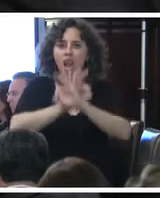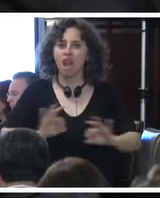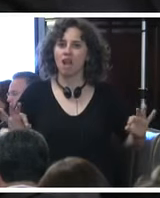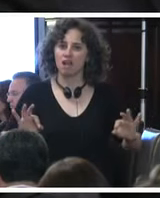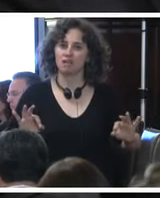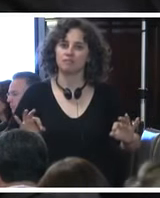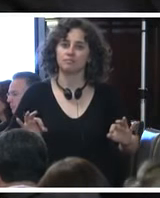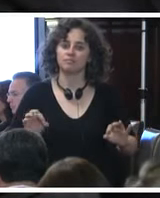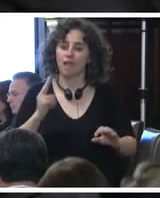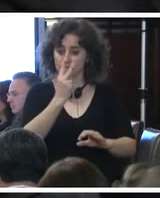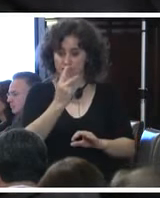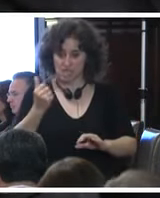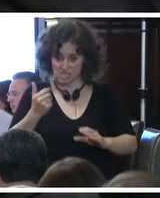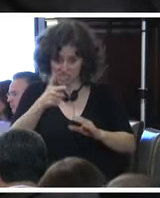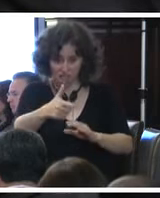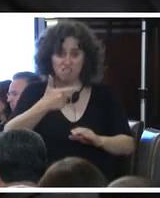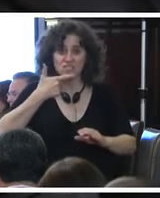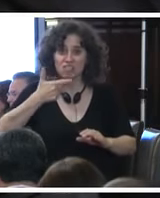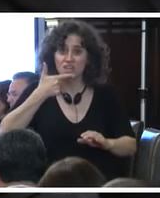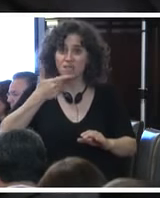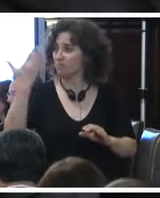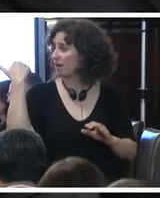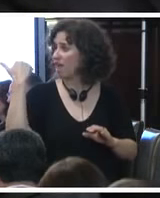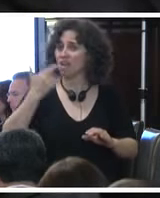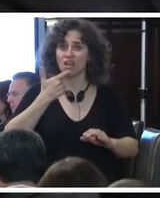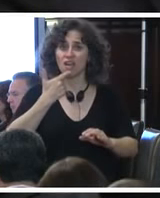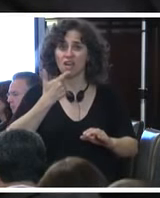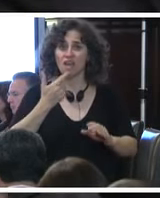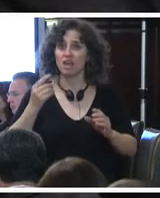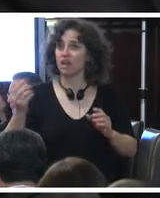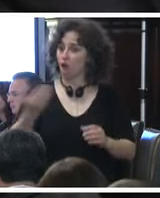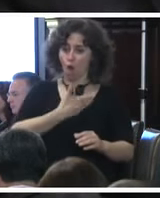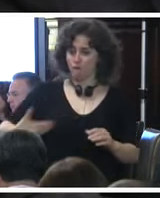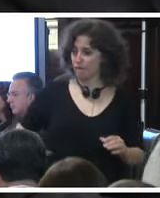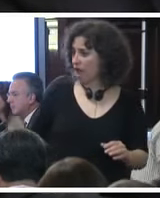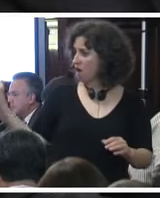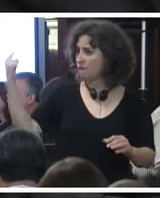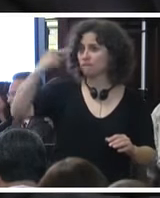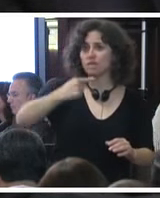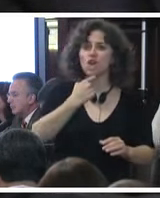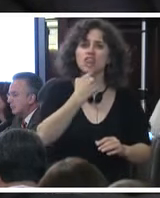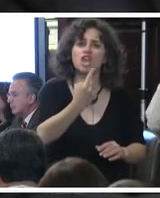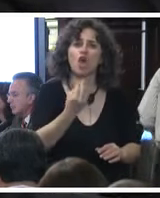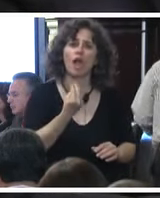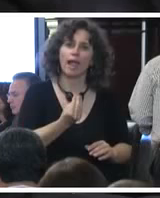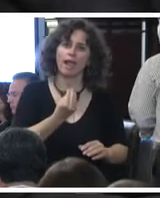Este 26 de septiembre salió el gobierno a decir